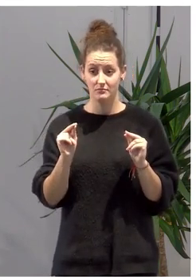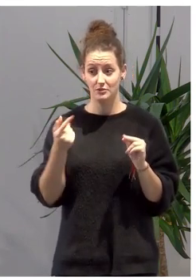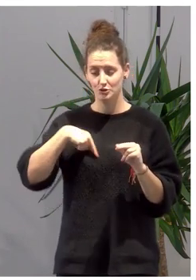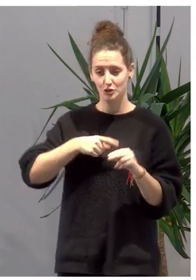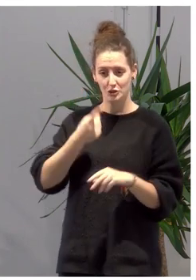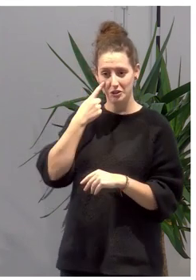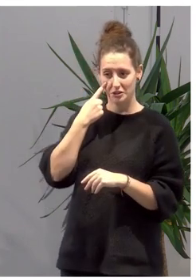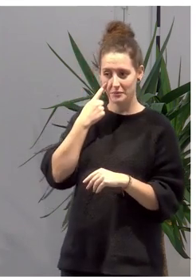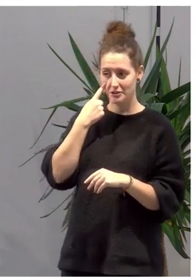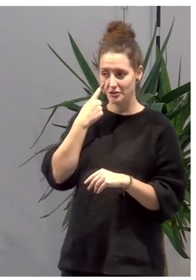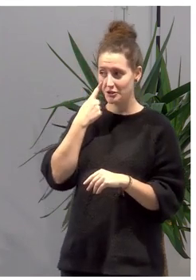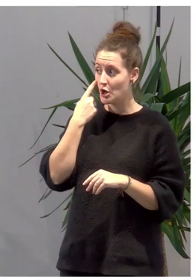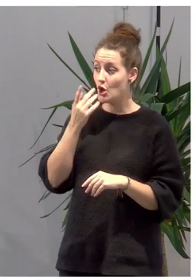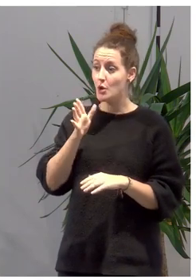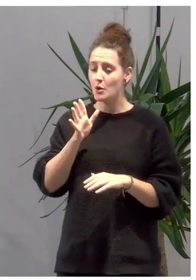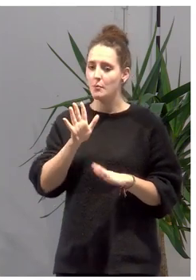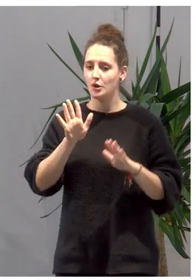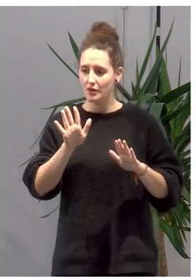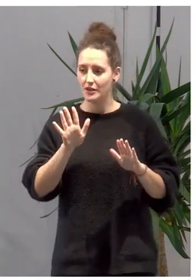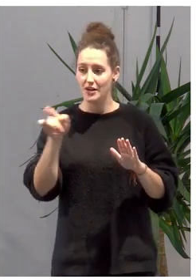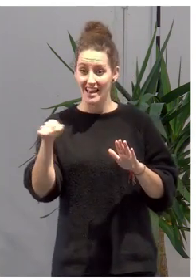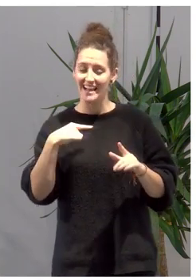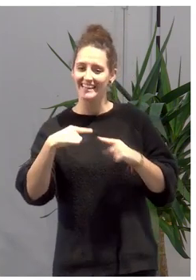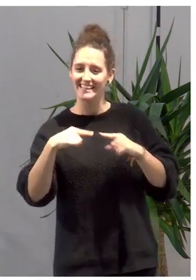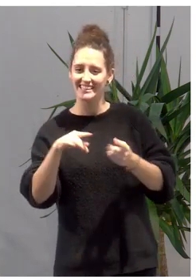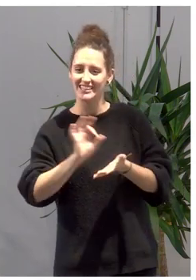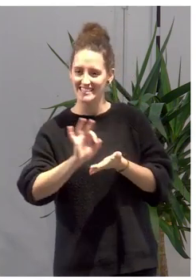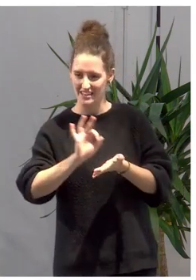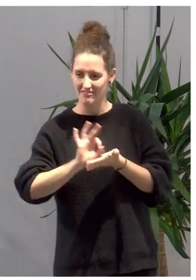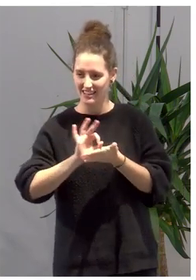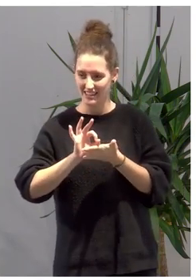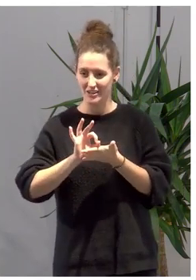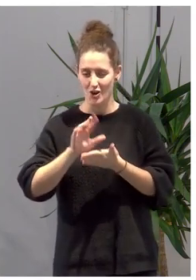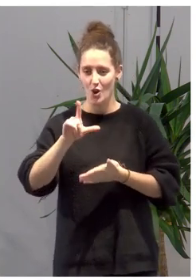observatorio, por cierto, no he dicho, es el director de servicio, Luis Tarrafeta.